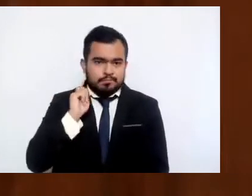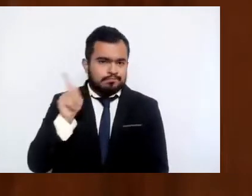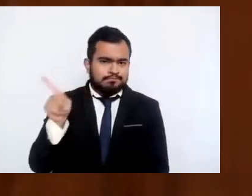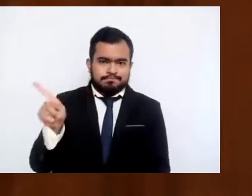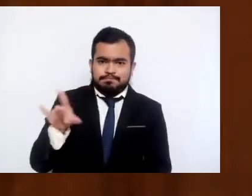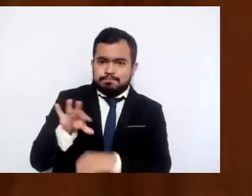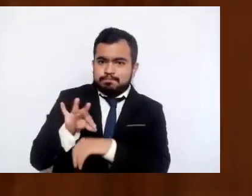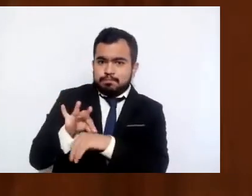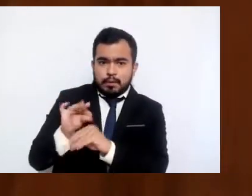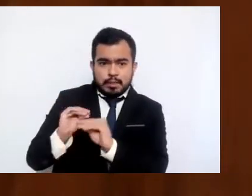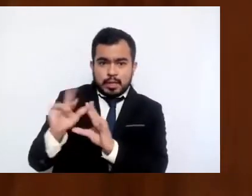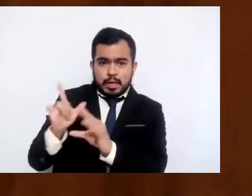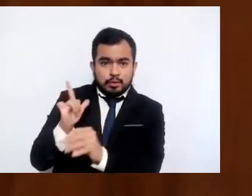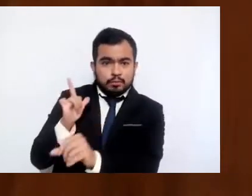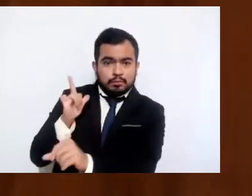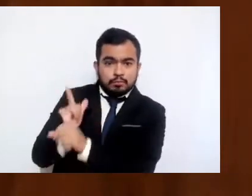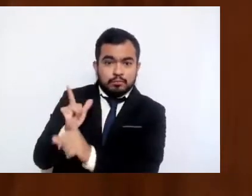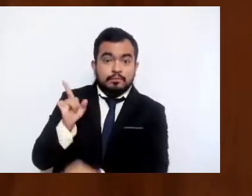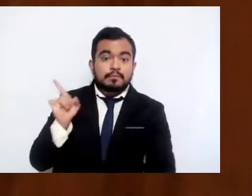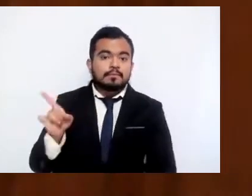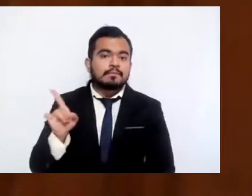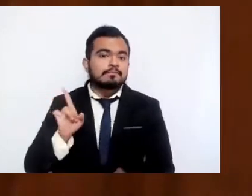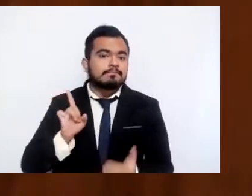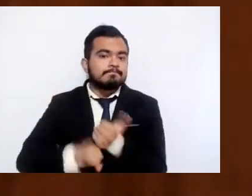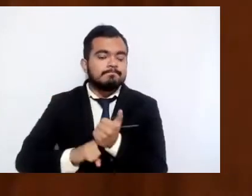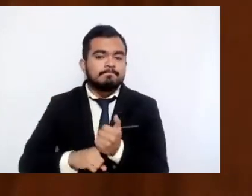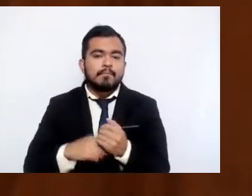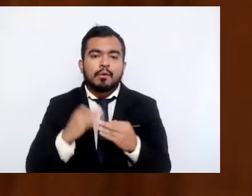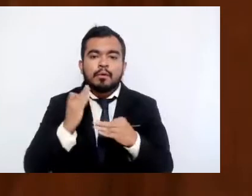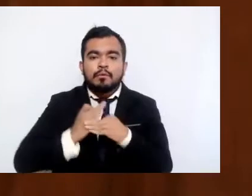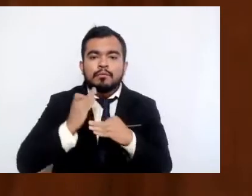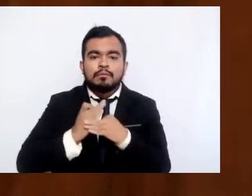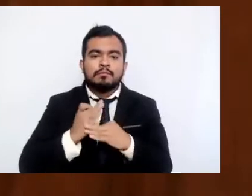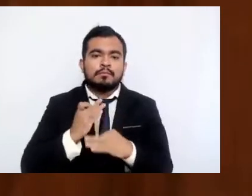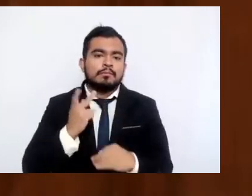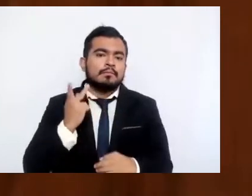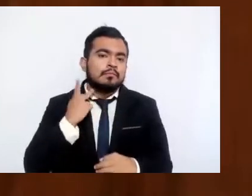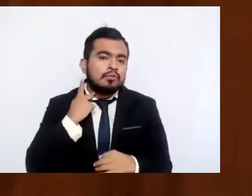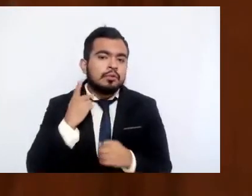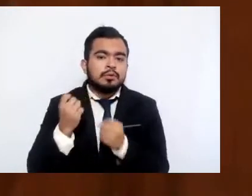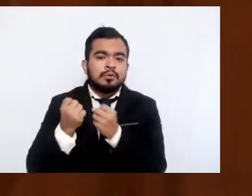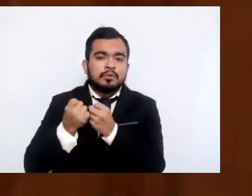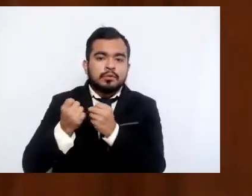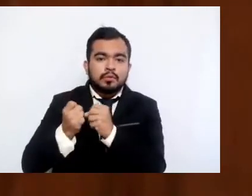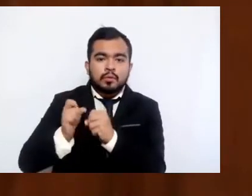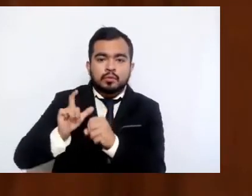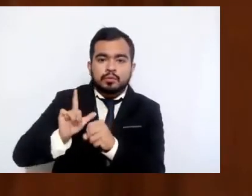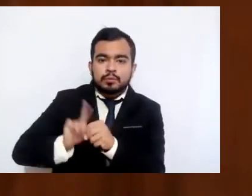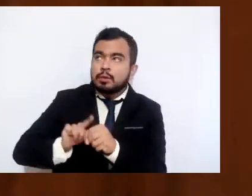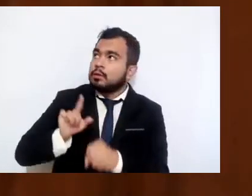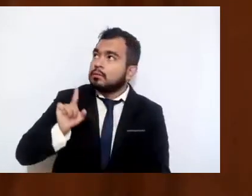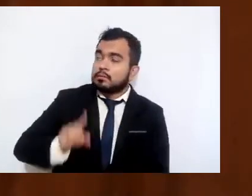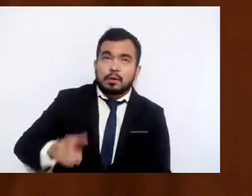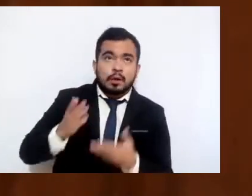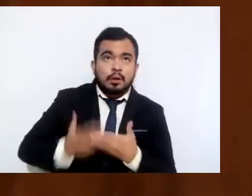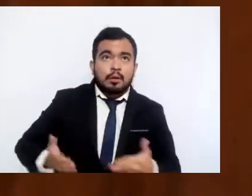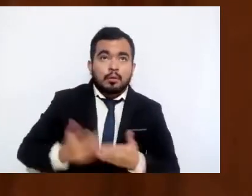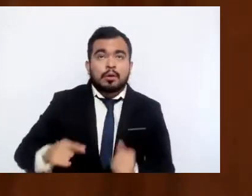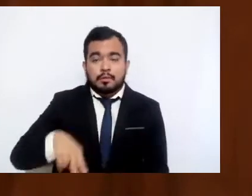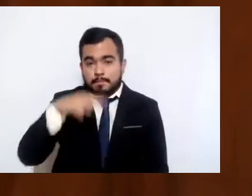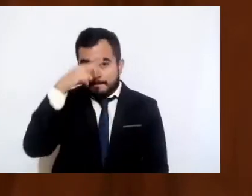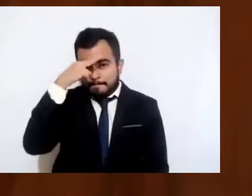condiciones políticas y sociales que se viven actualmente en el país, muchos ayuntamientos utilizan los